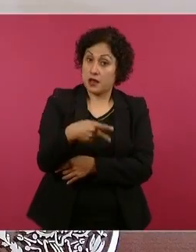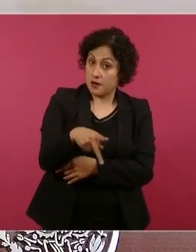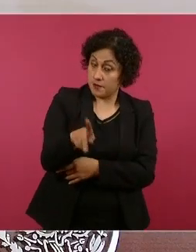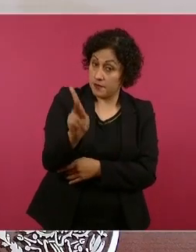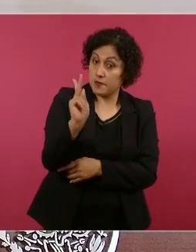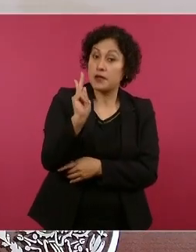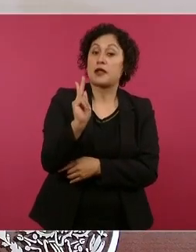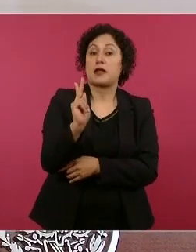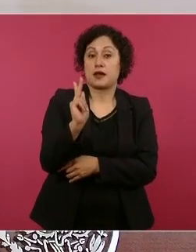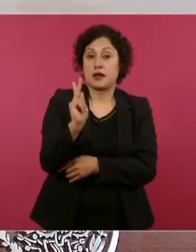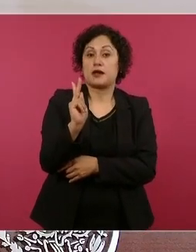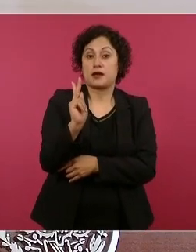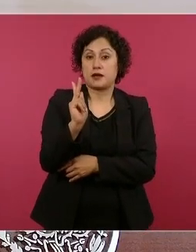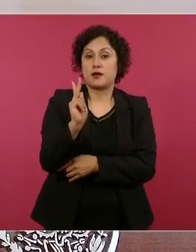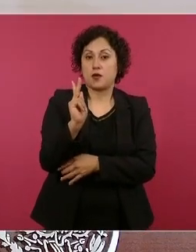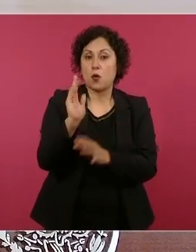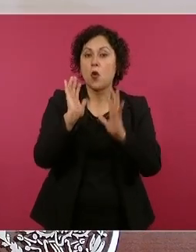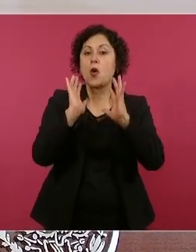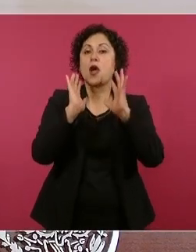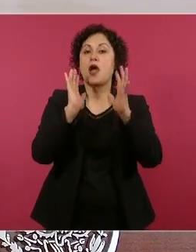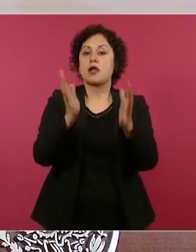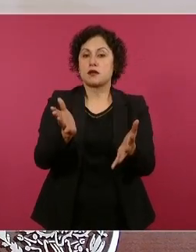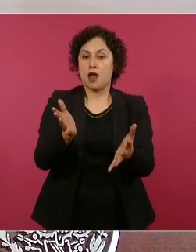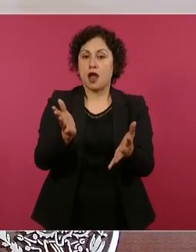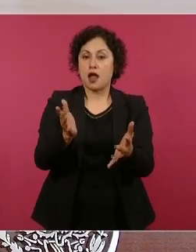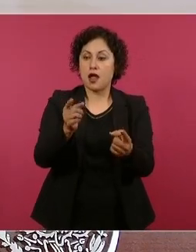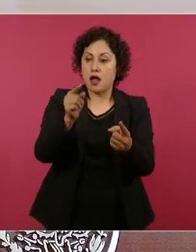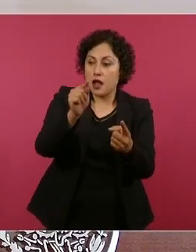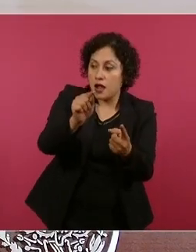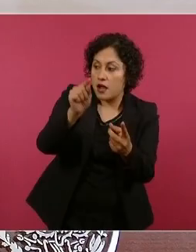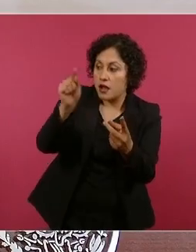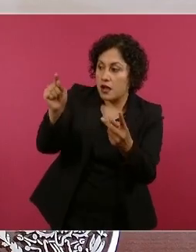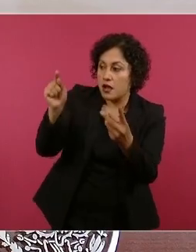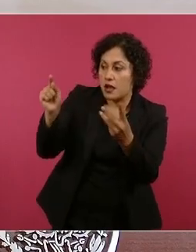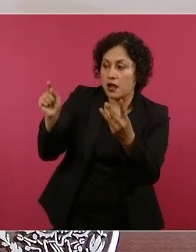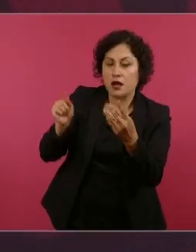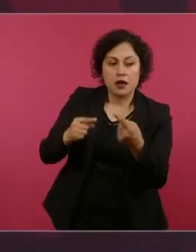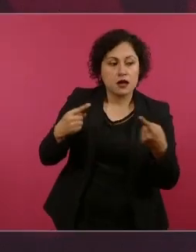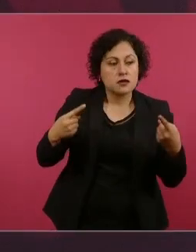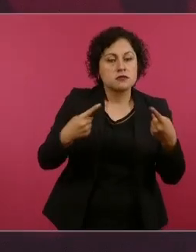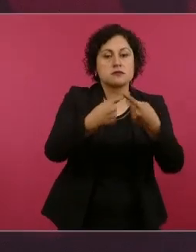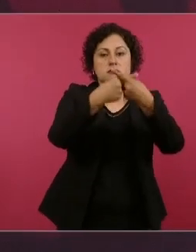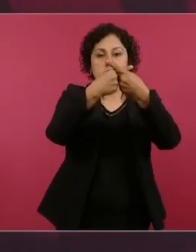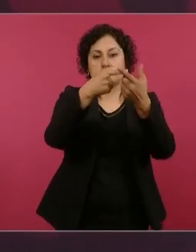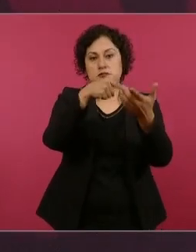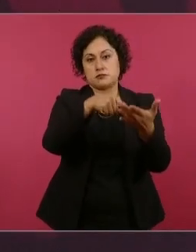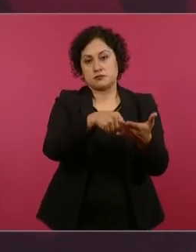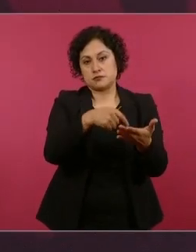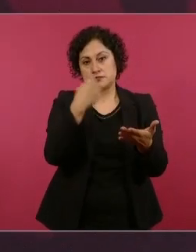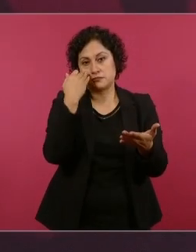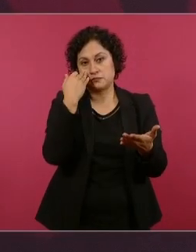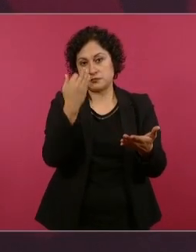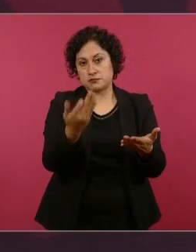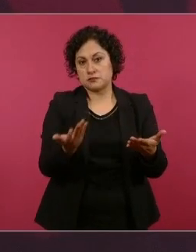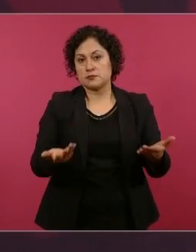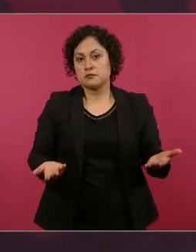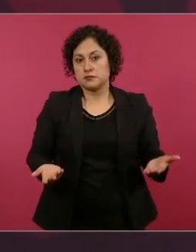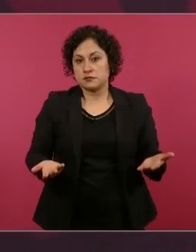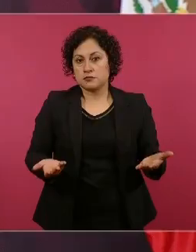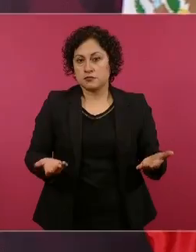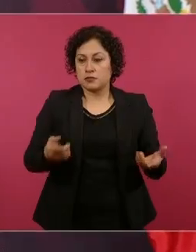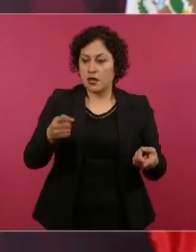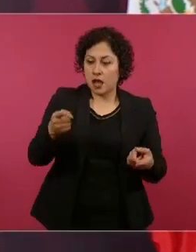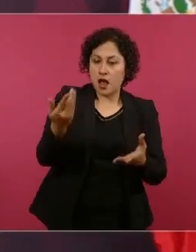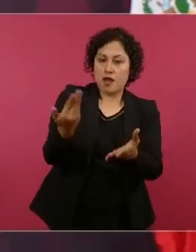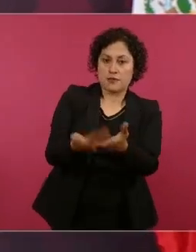que no fue así y sí hay evidencias de que